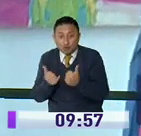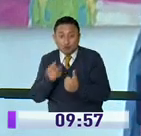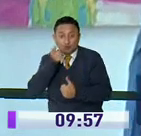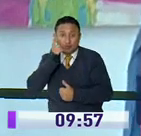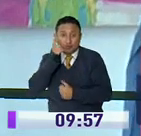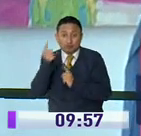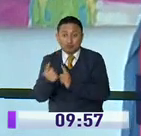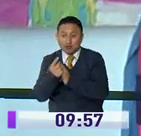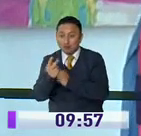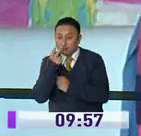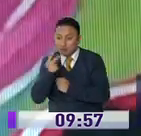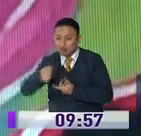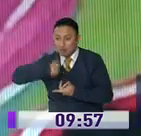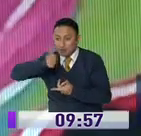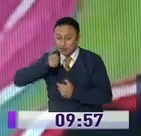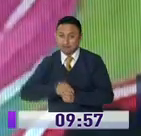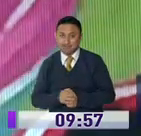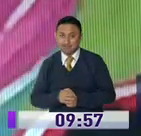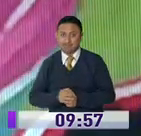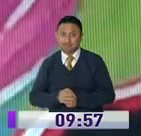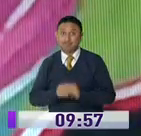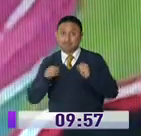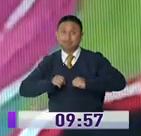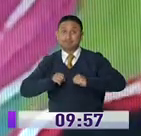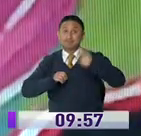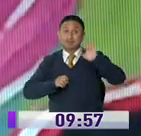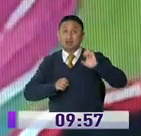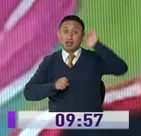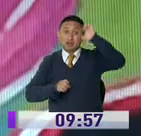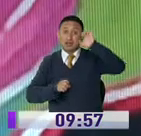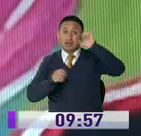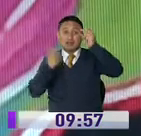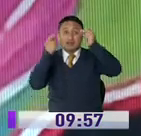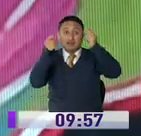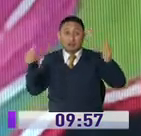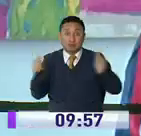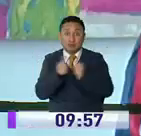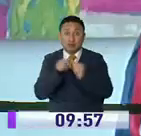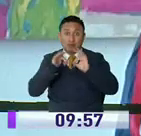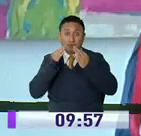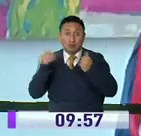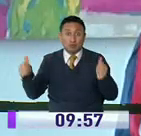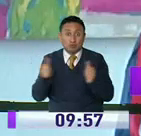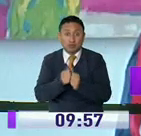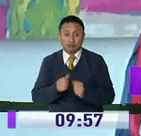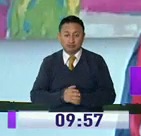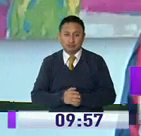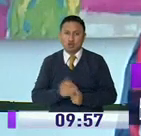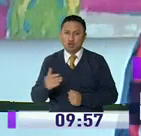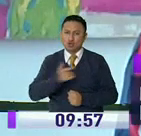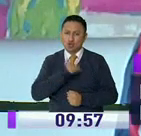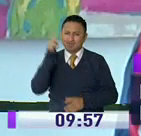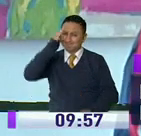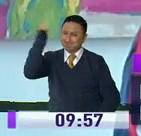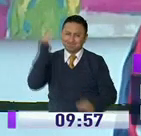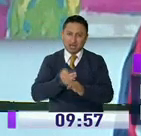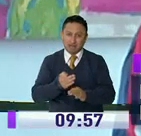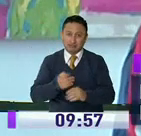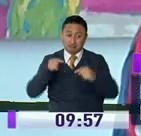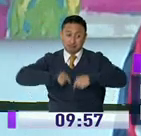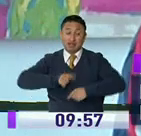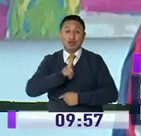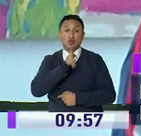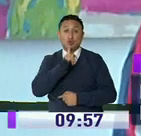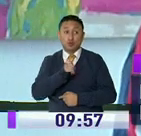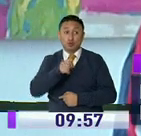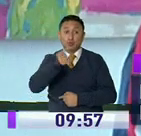desayunamos viéndonos. Además, conserva la esperanza de pronto abrazar a su familia. Yo me sigo manteniendo en fe de que mi